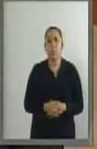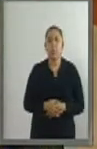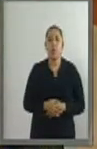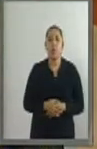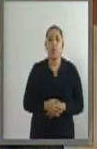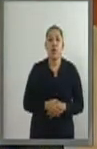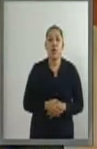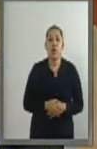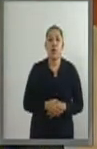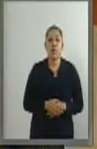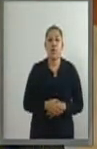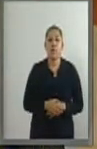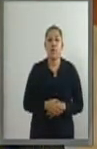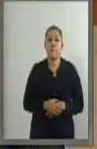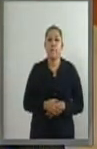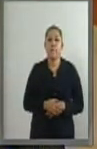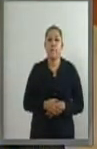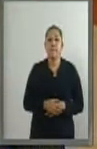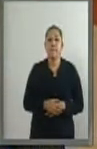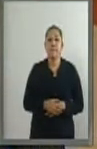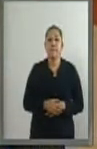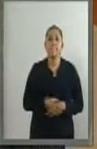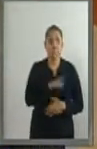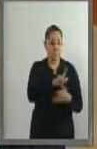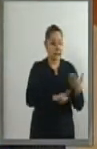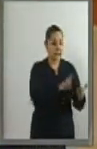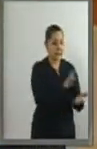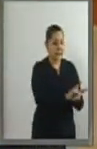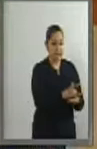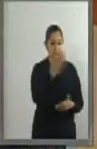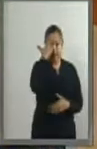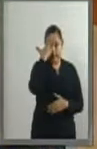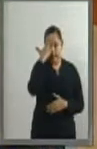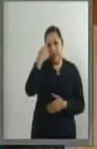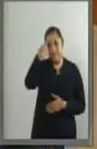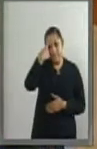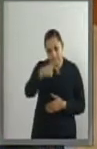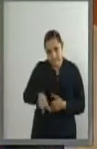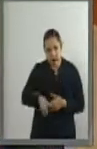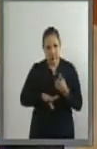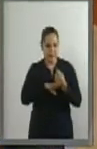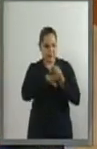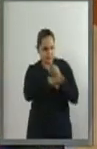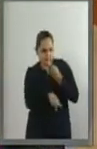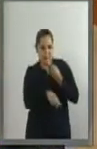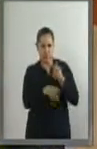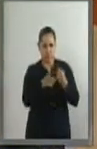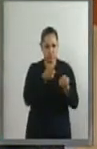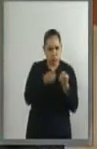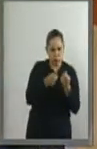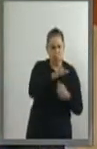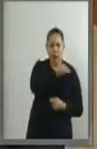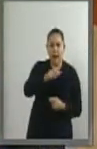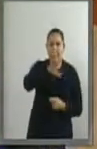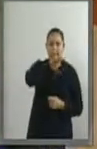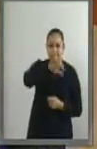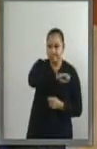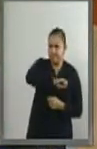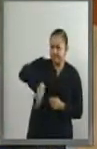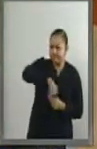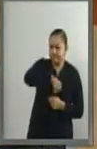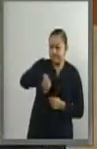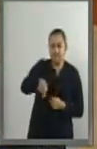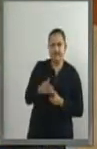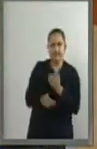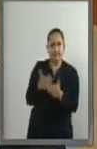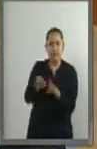General de Prevención y Gestión Integral de los Residuos para que se incluya